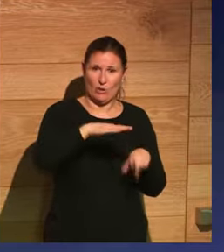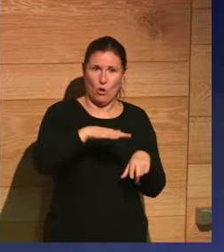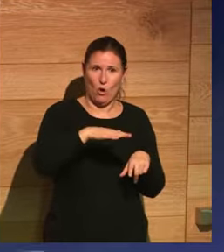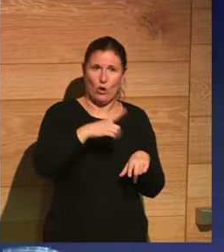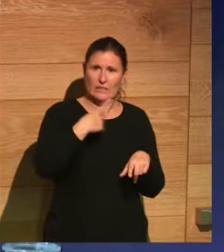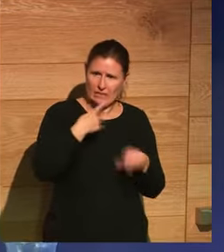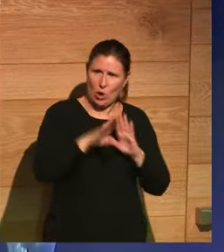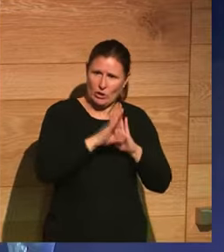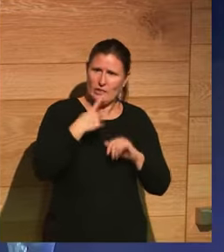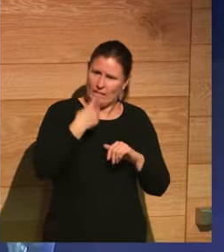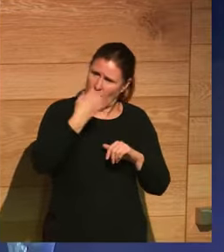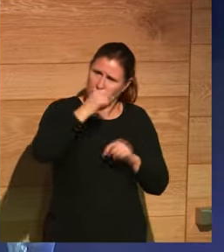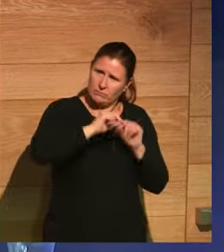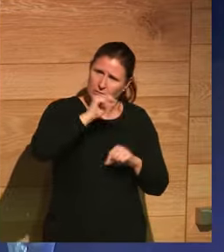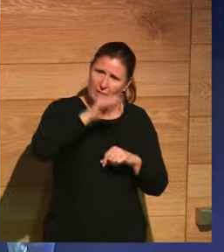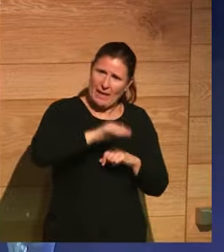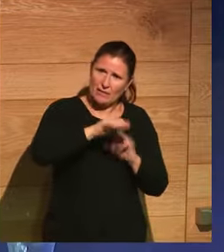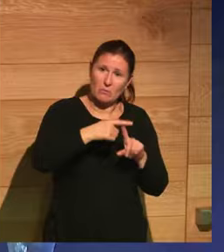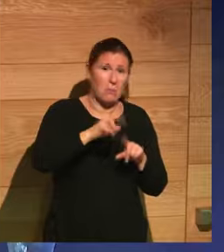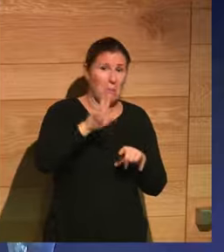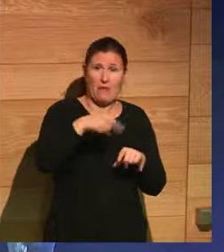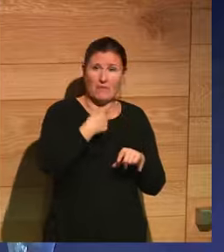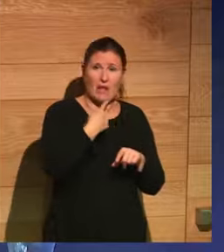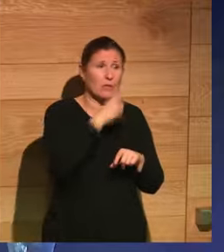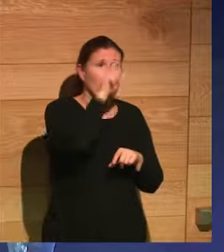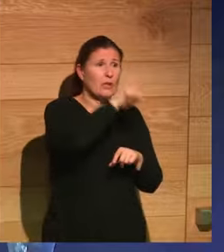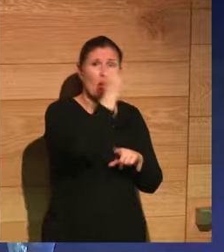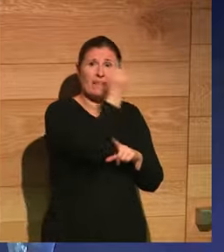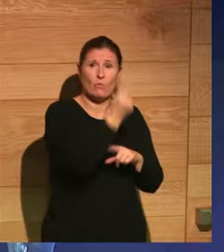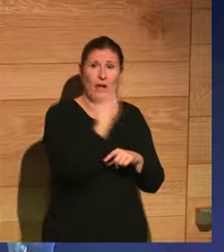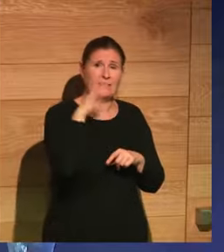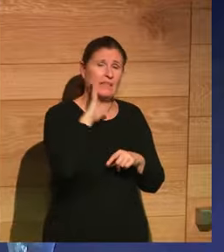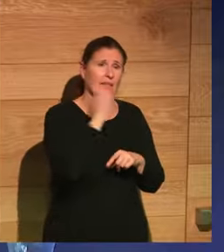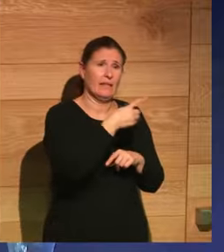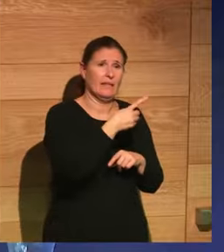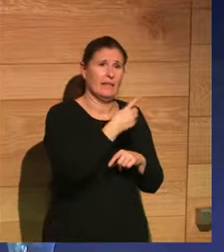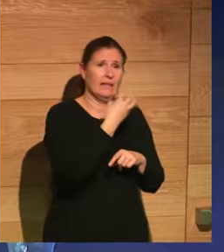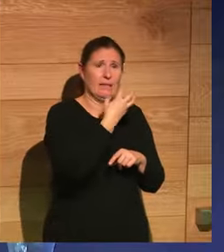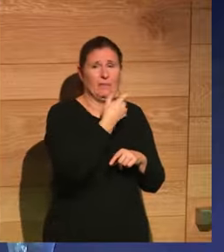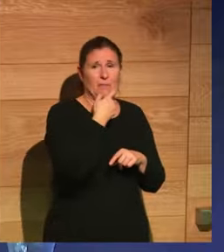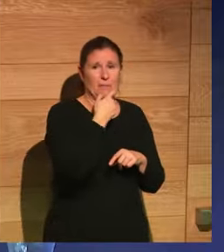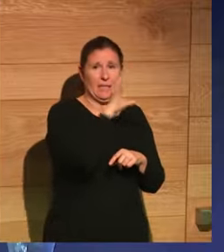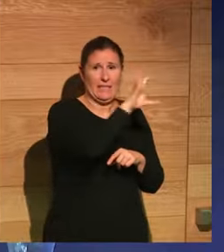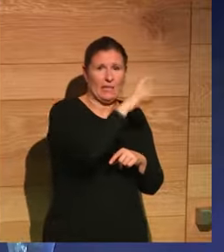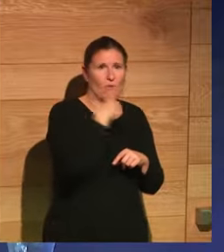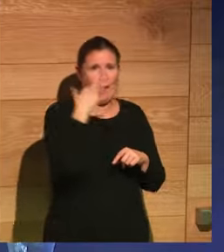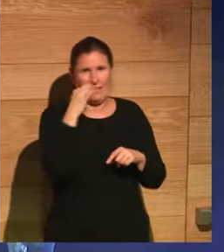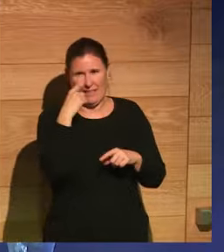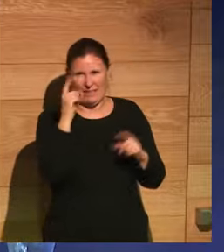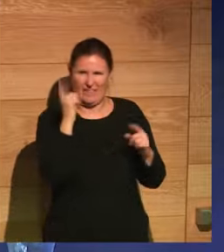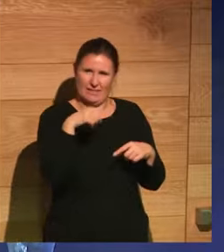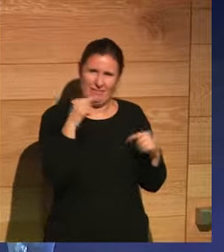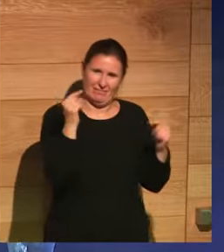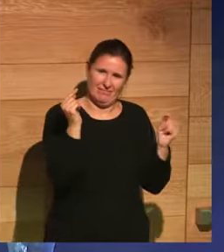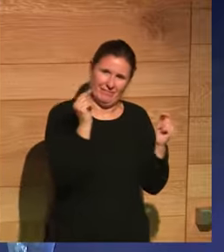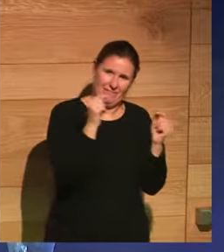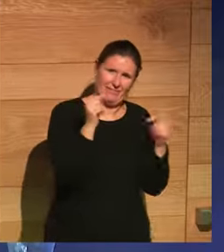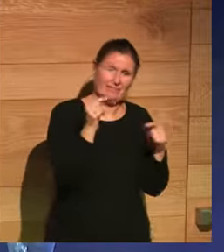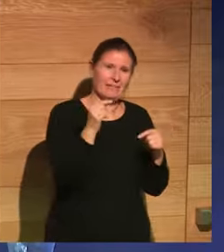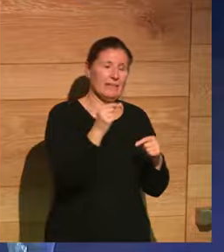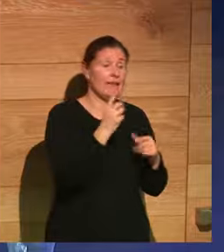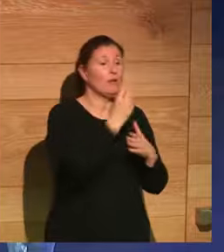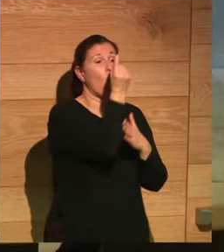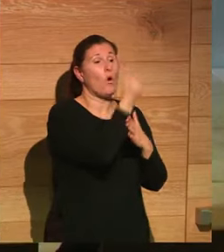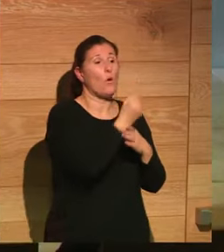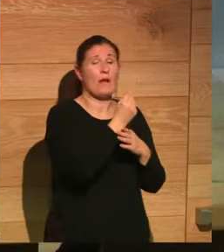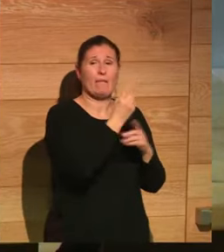el efecto de un dibujante británico los franceses y los británicos no se llamaban bien que hizo una viñeta en que aparecía